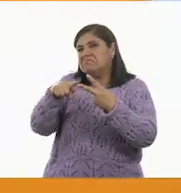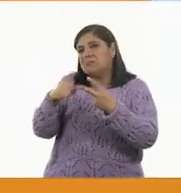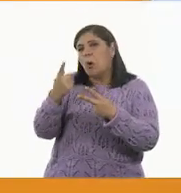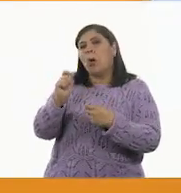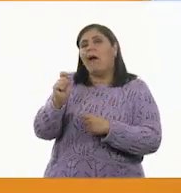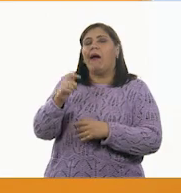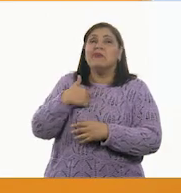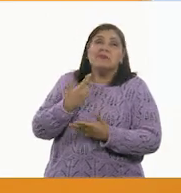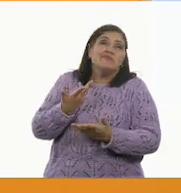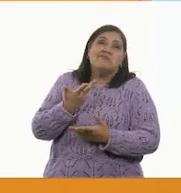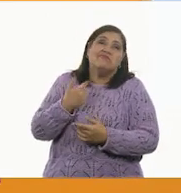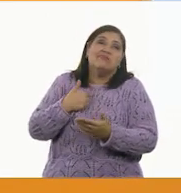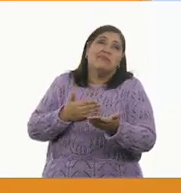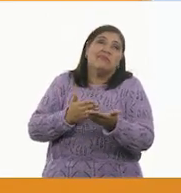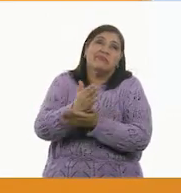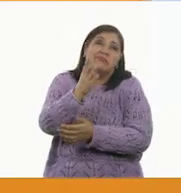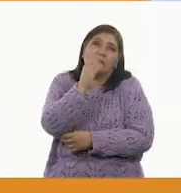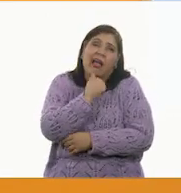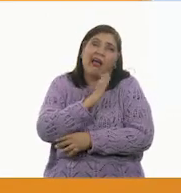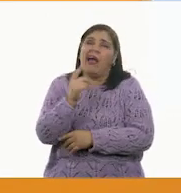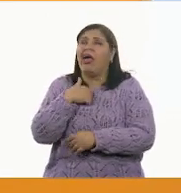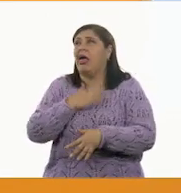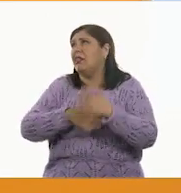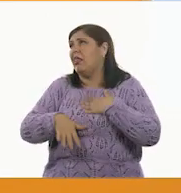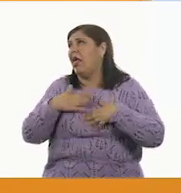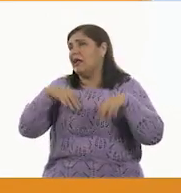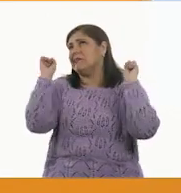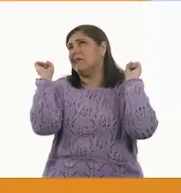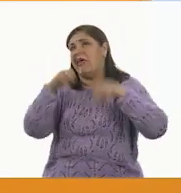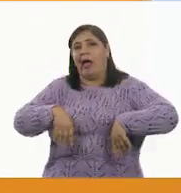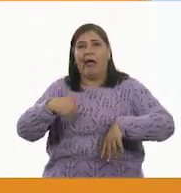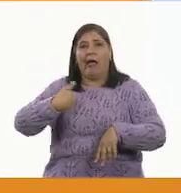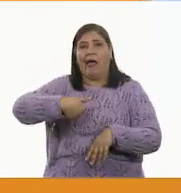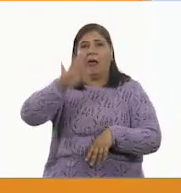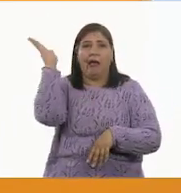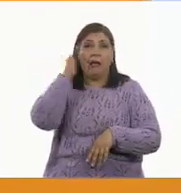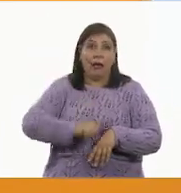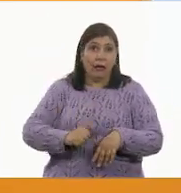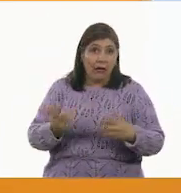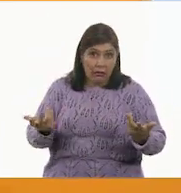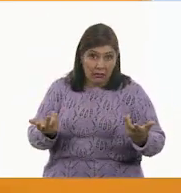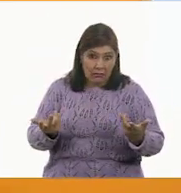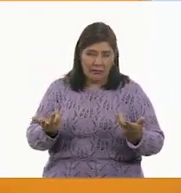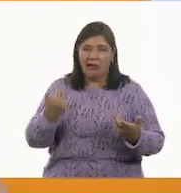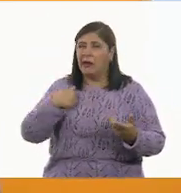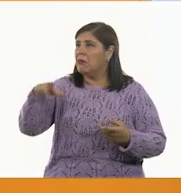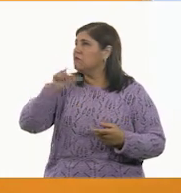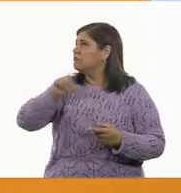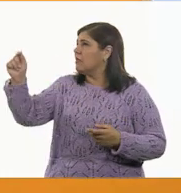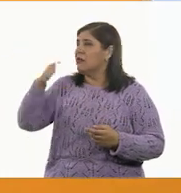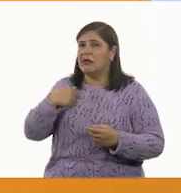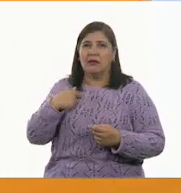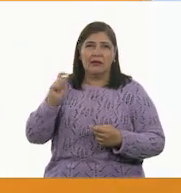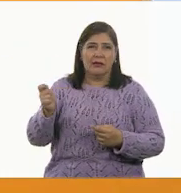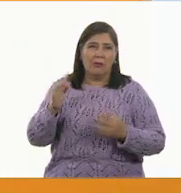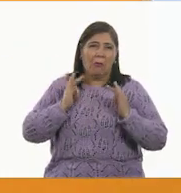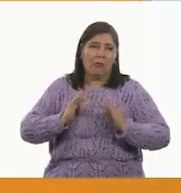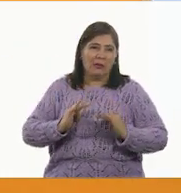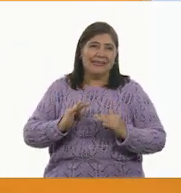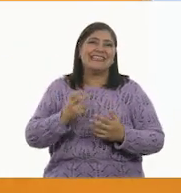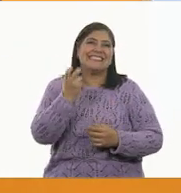yo, la verdad, yo aquí no le juego, me cansé, adiós, tiraron la toalla en Me voy a casita, tranquilo, no se pula.